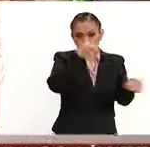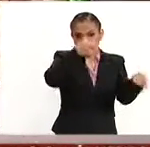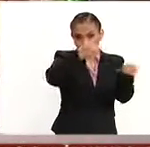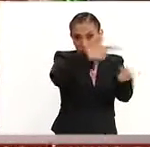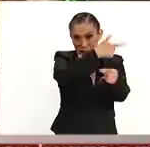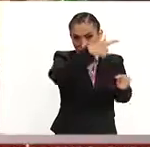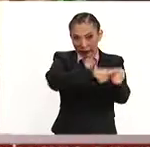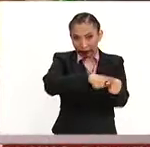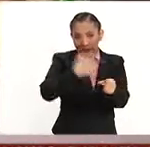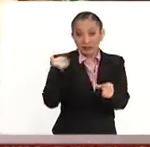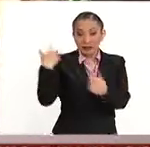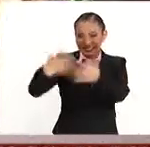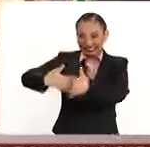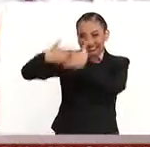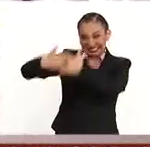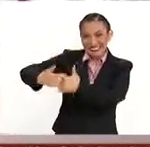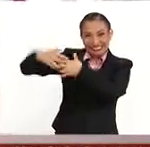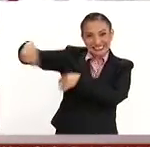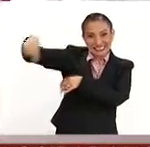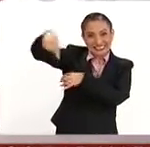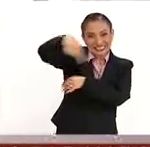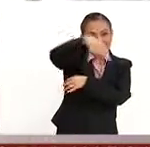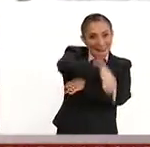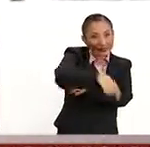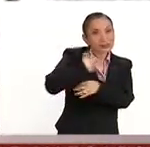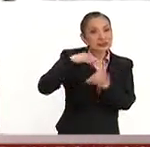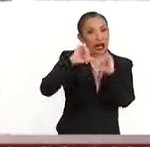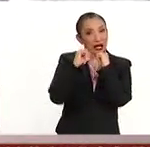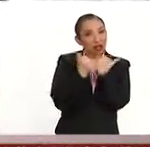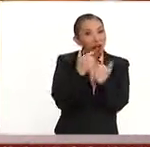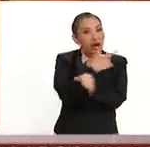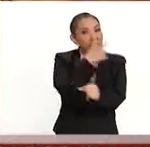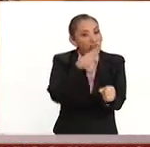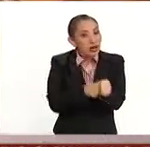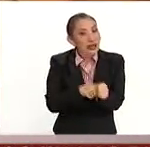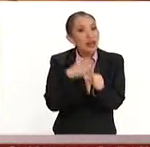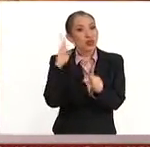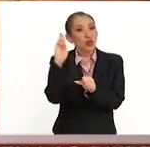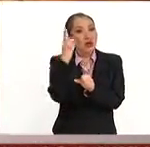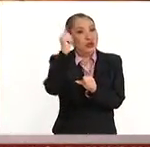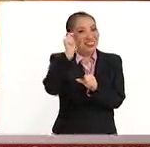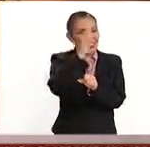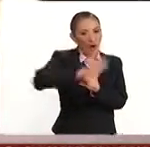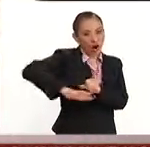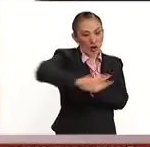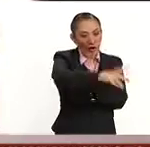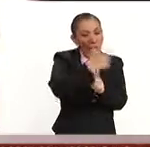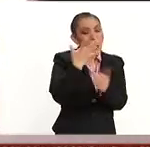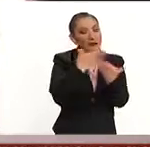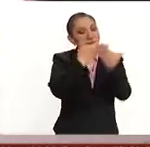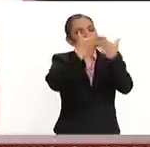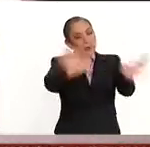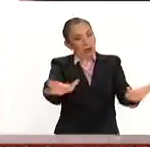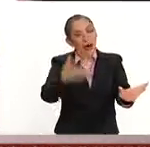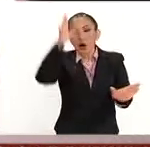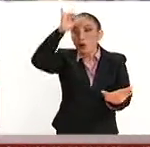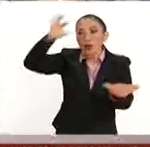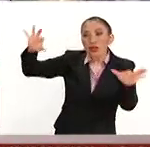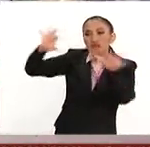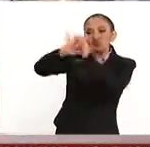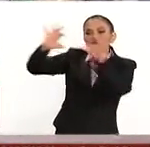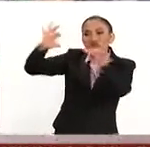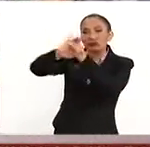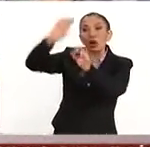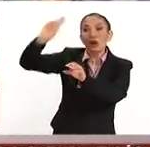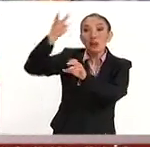nacional, de iniciativas propias institucionales y de la Asociación Nacional de Universidades Tecnológicas, se genera una apertura de convenios y alianzas con